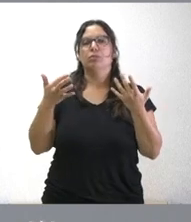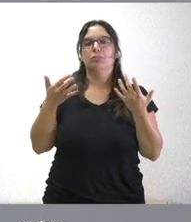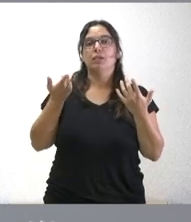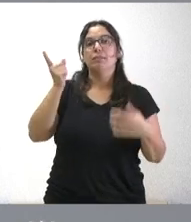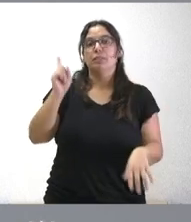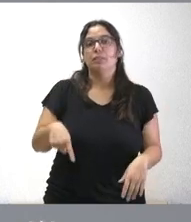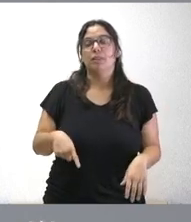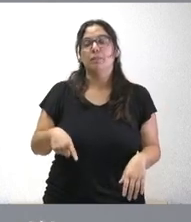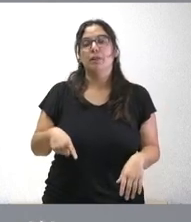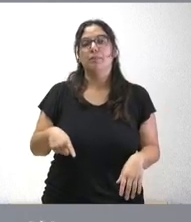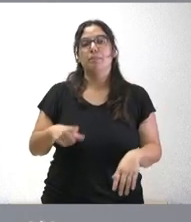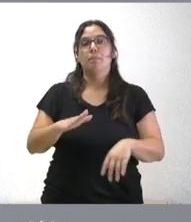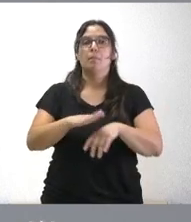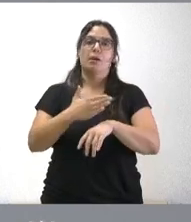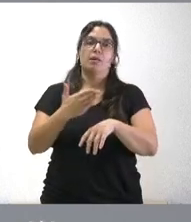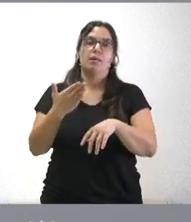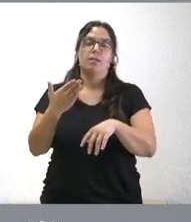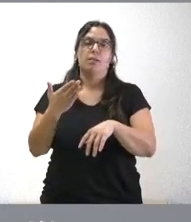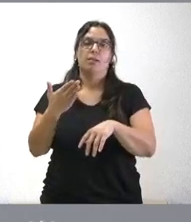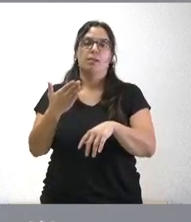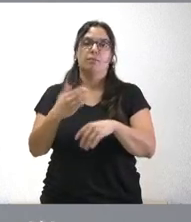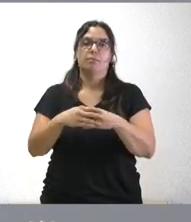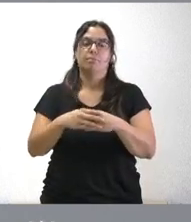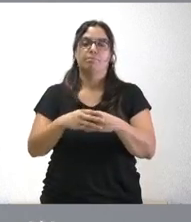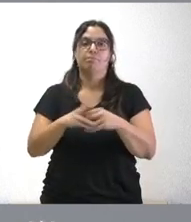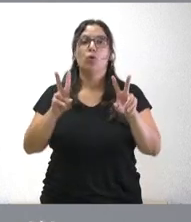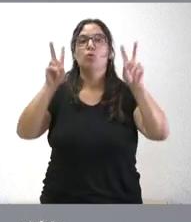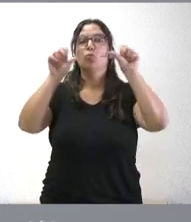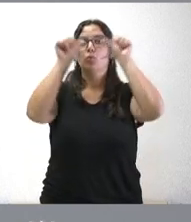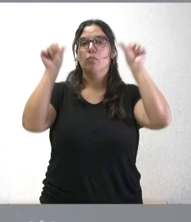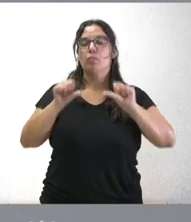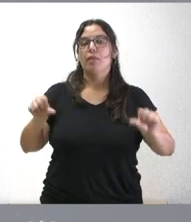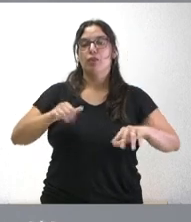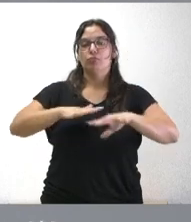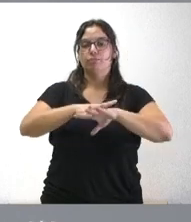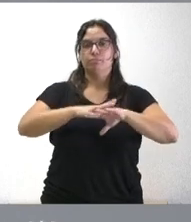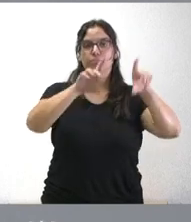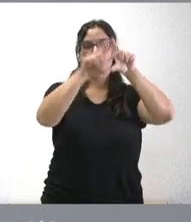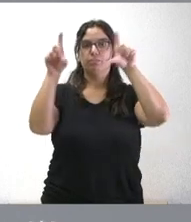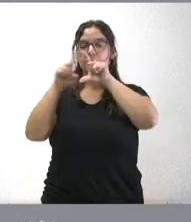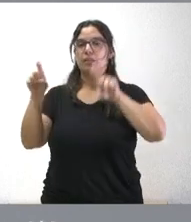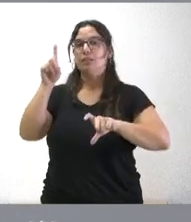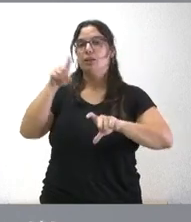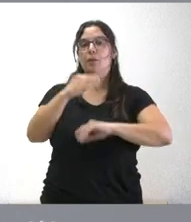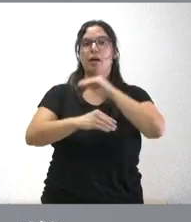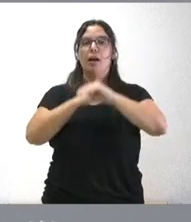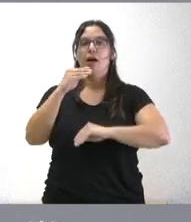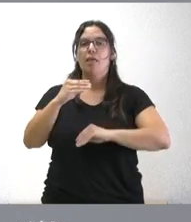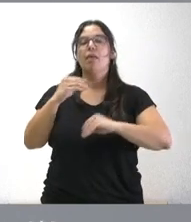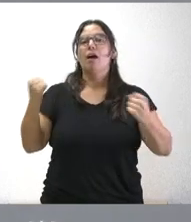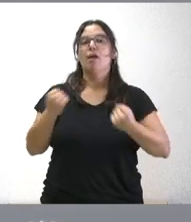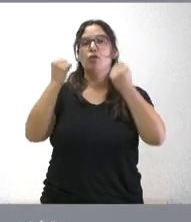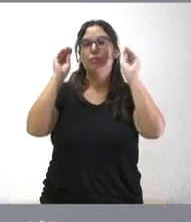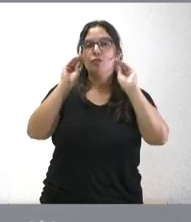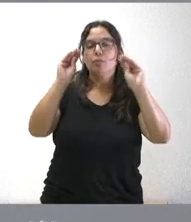así como para el nuevo modelo de tejido empresarial y la realización de acciones formativas en el